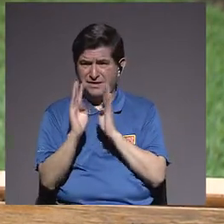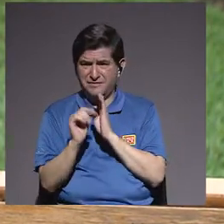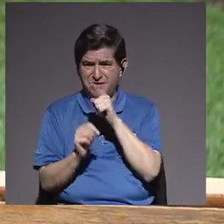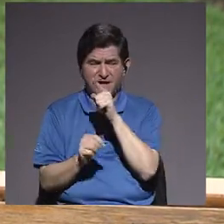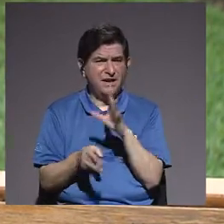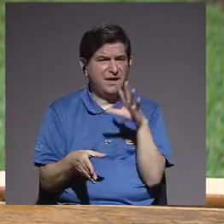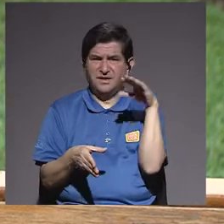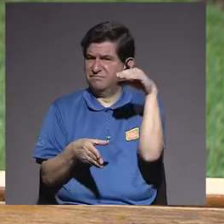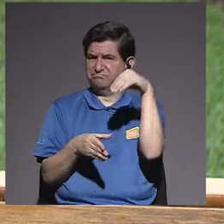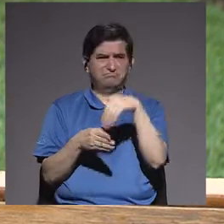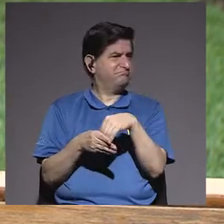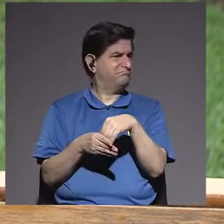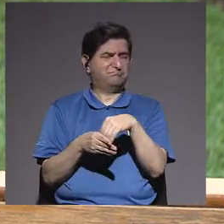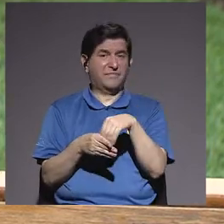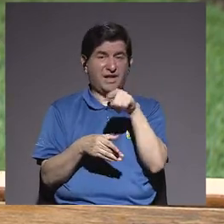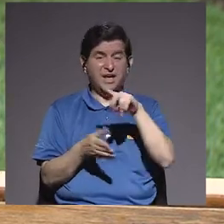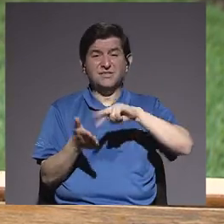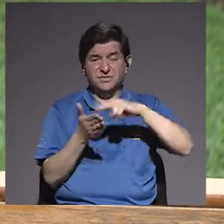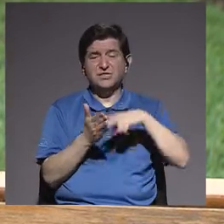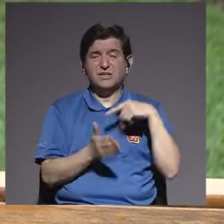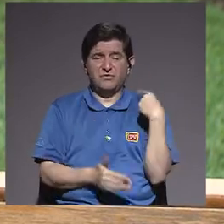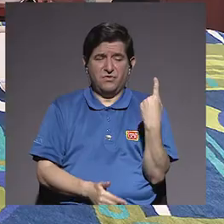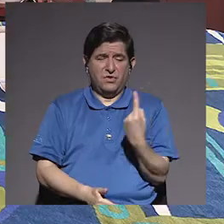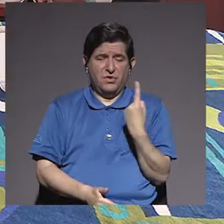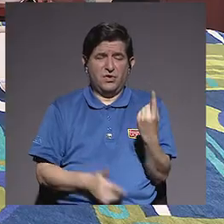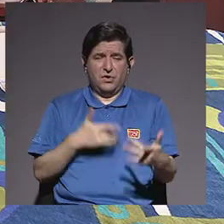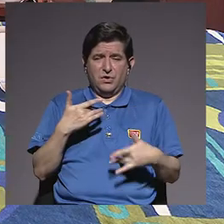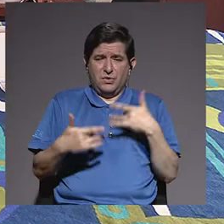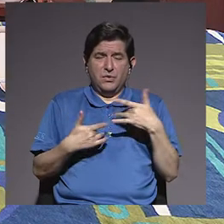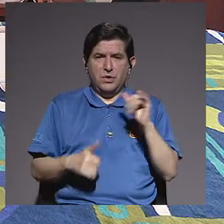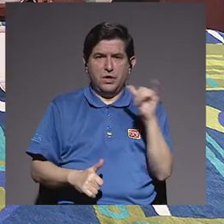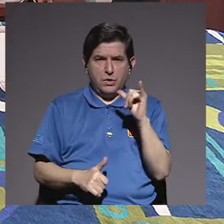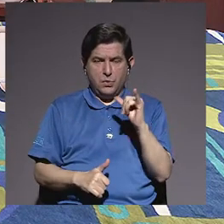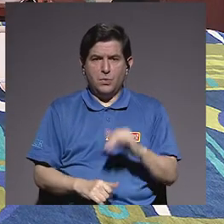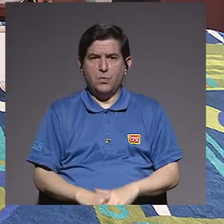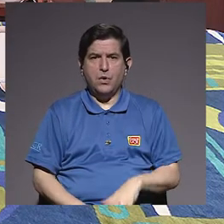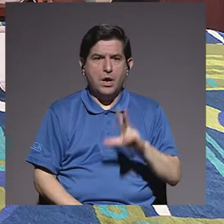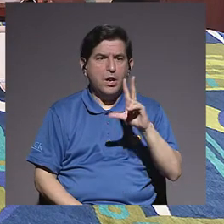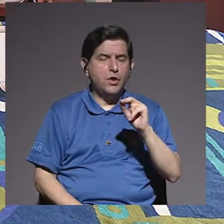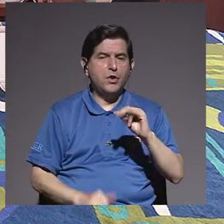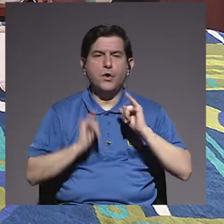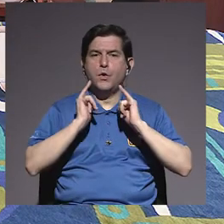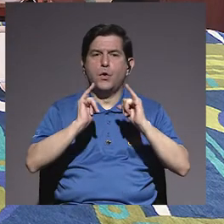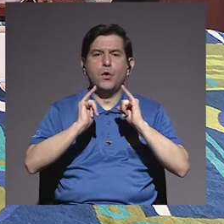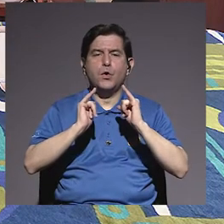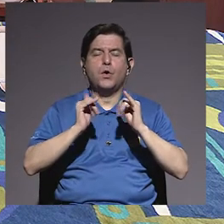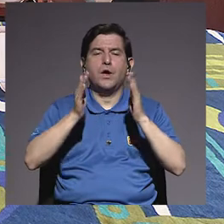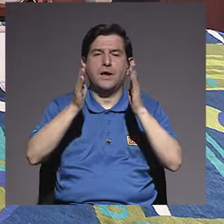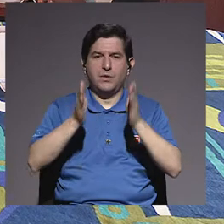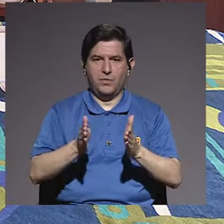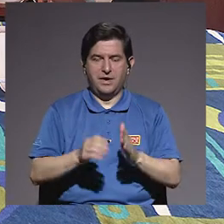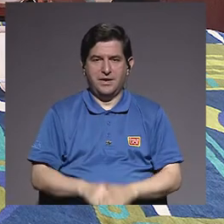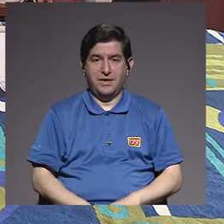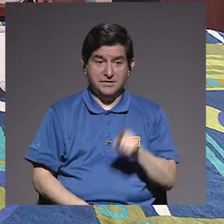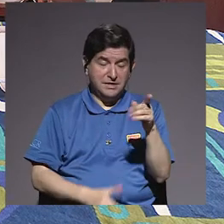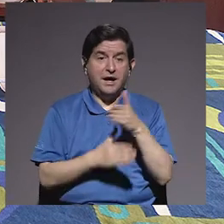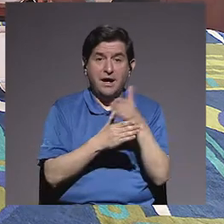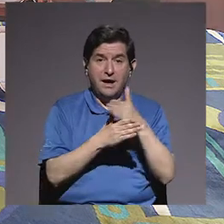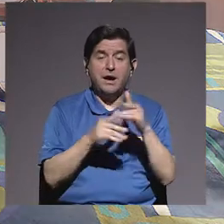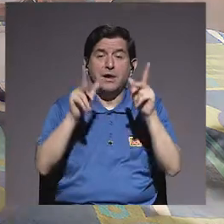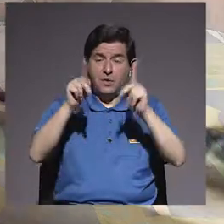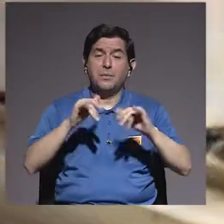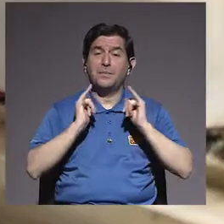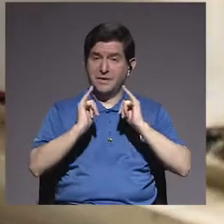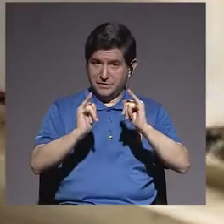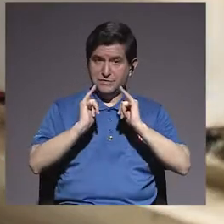no se les integra y eso es soledad y esa soledad también se da porque no están los iguales. Si estuvieran compartiendo